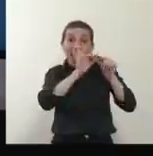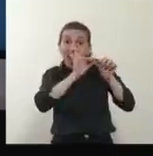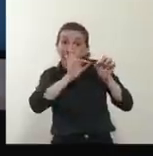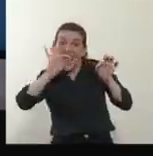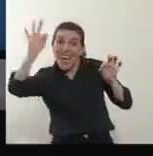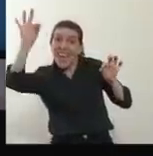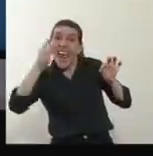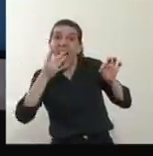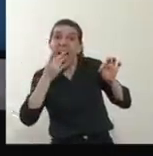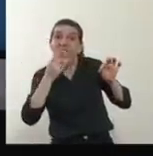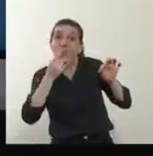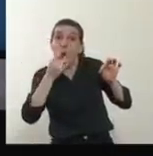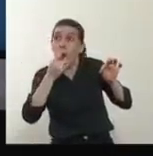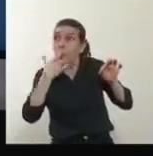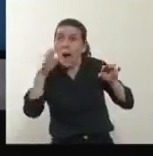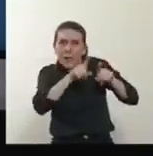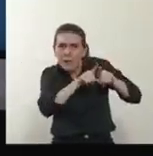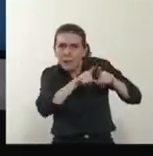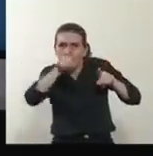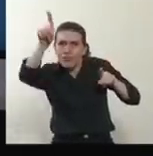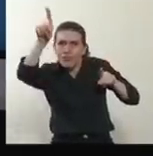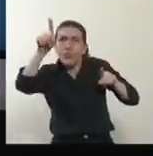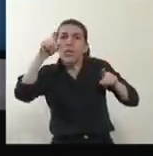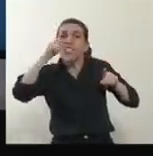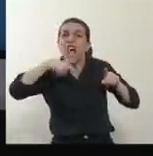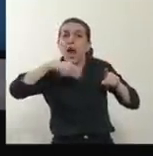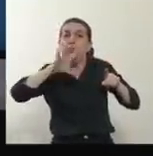llega a ver, que es la más alta, es el Chaco.